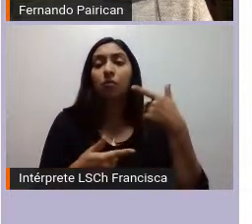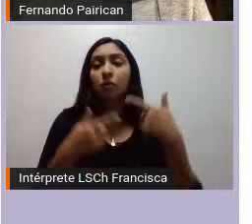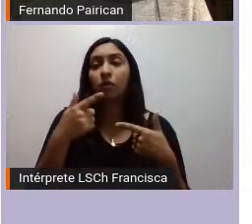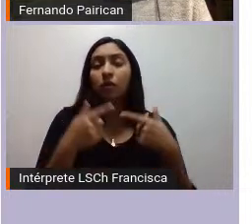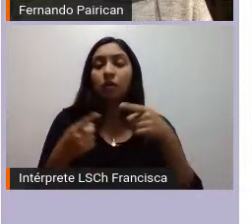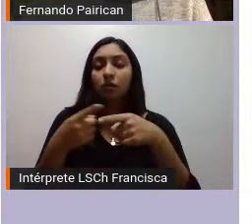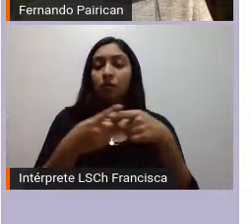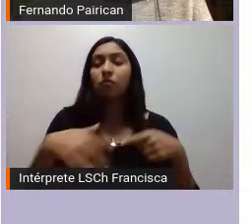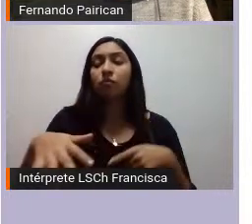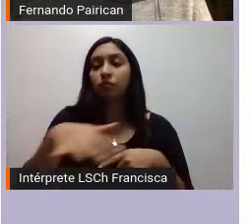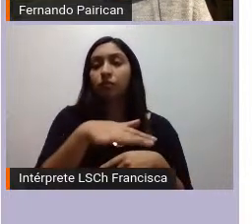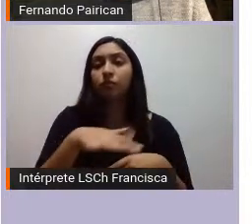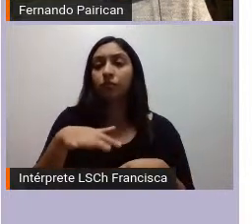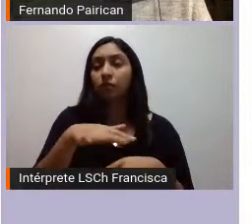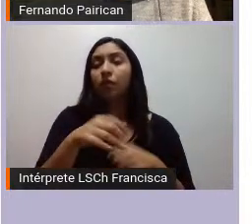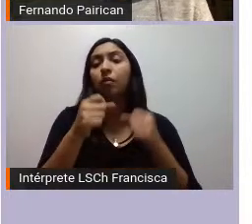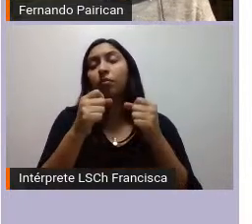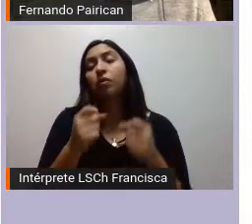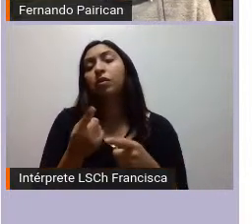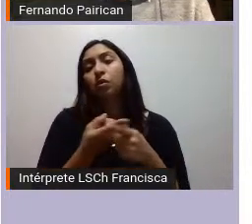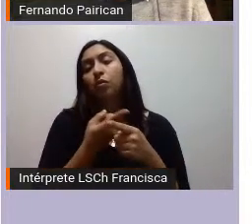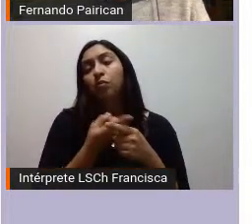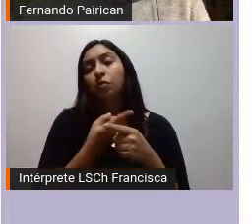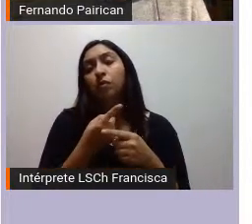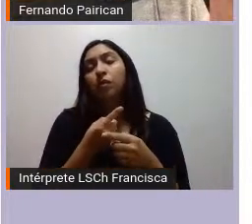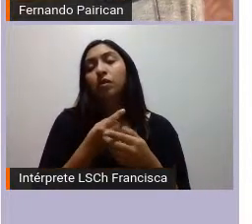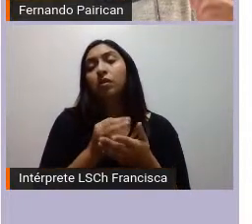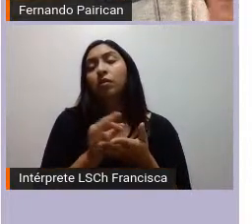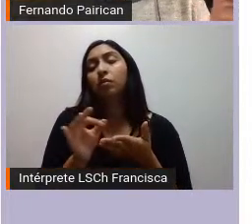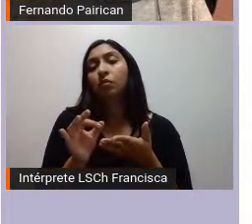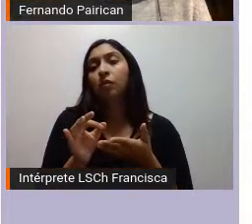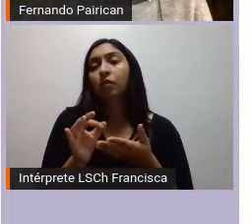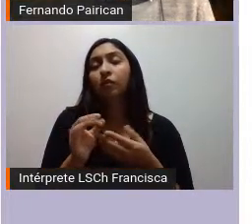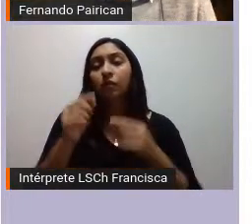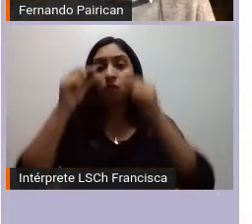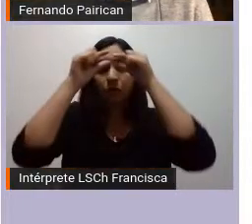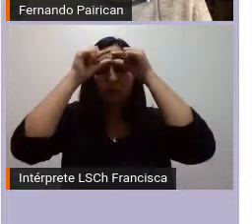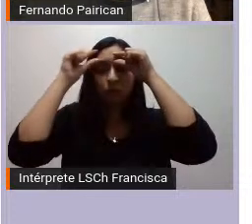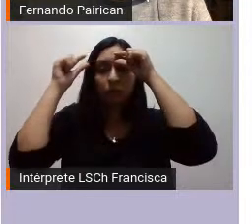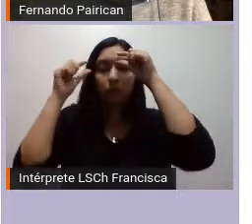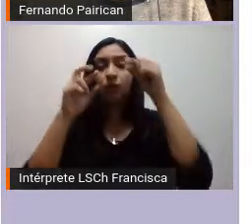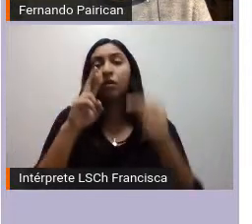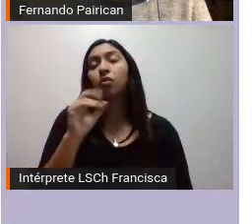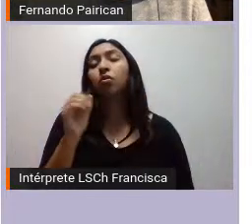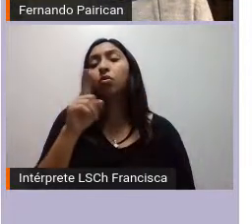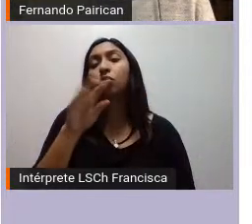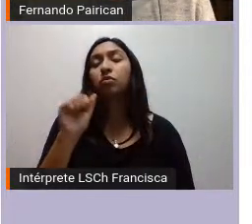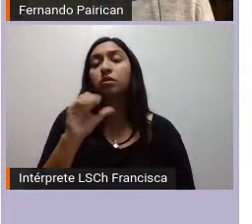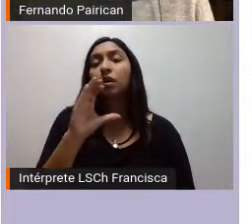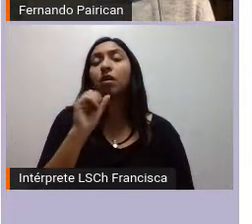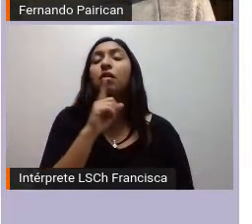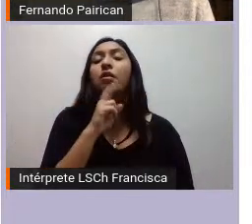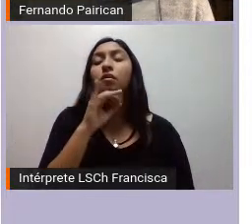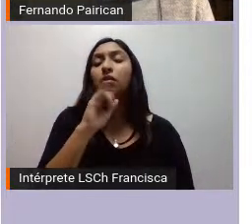parlamentar con el pueblo mapuche es lo que tal vez la Lamín Rosa Catrileo decía hablar de tú a tú en la convención constitucional